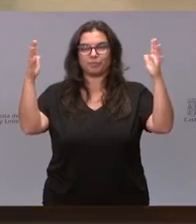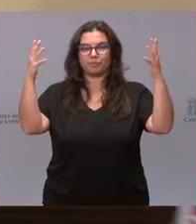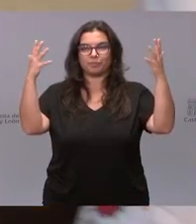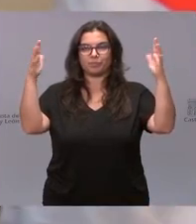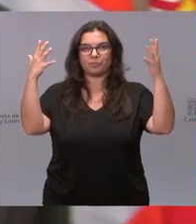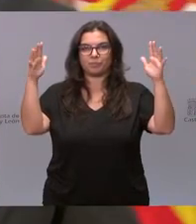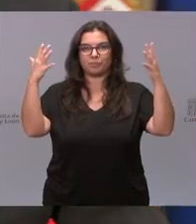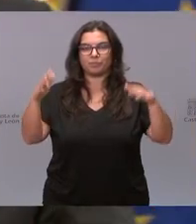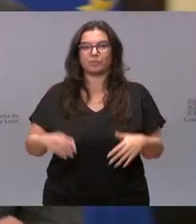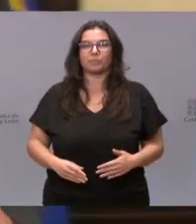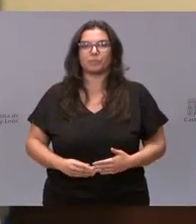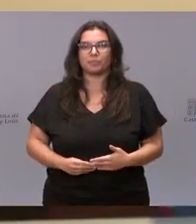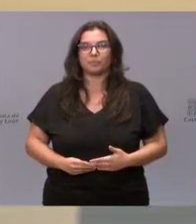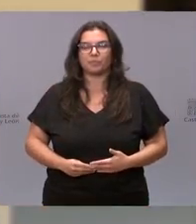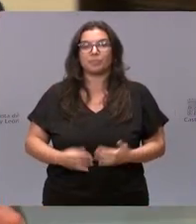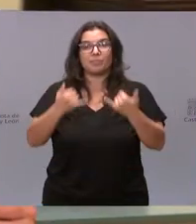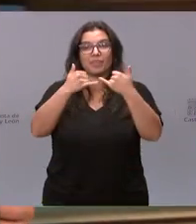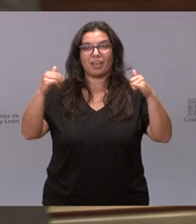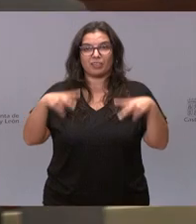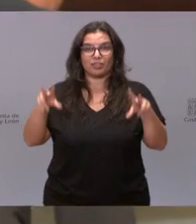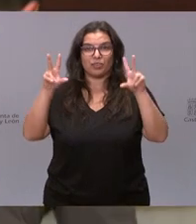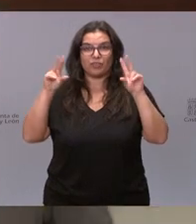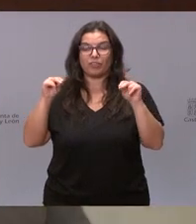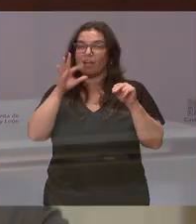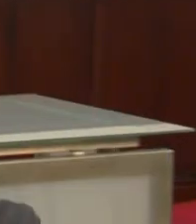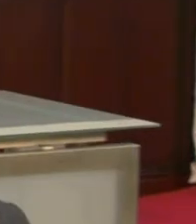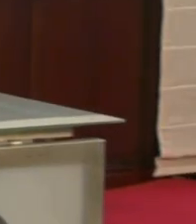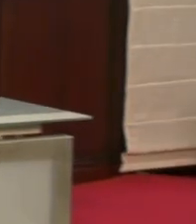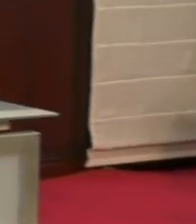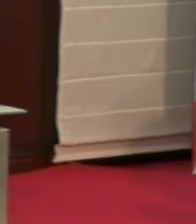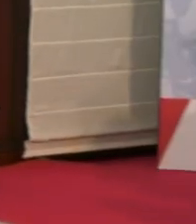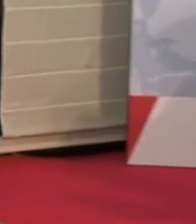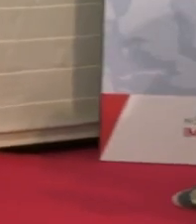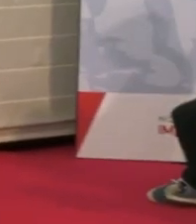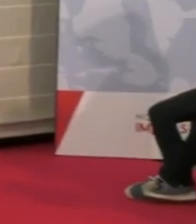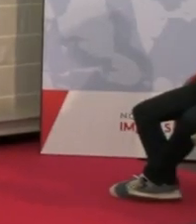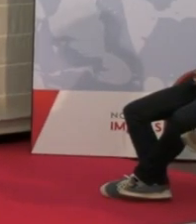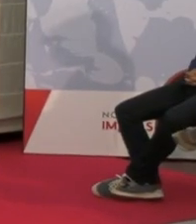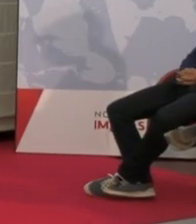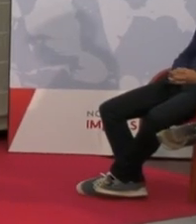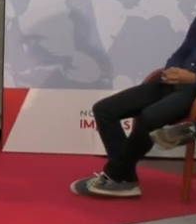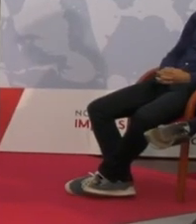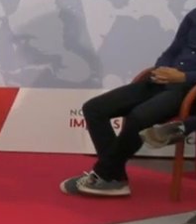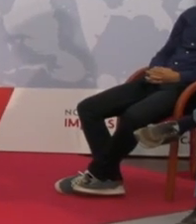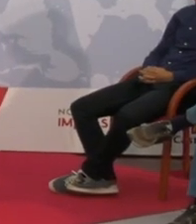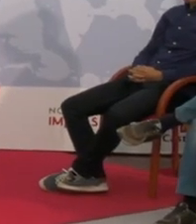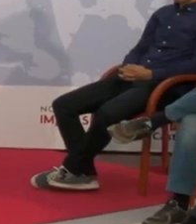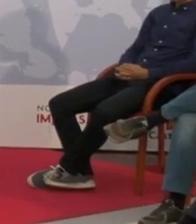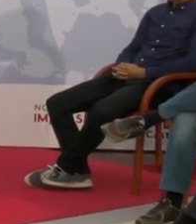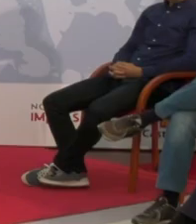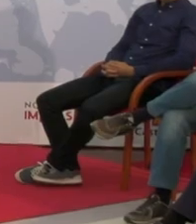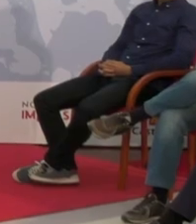El acto ha finalizado. Les invitamos a realizar una foto de familia en el exterior del edificio. Muchas gracias.